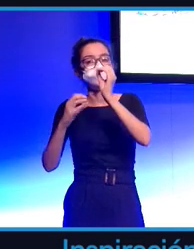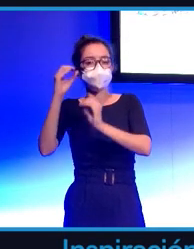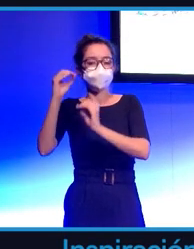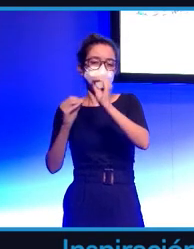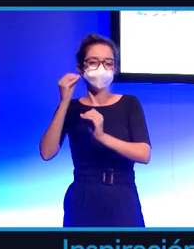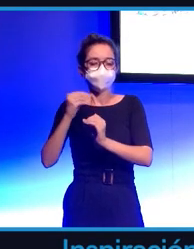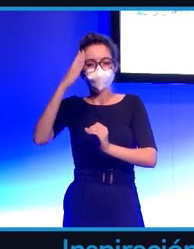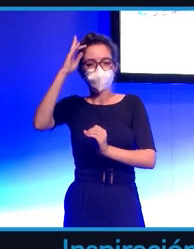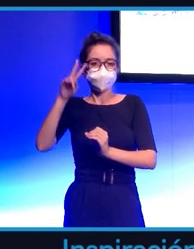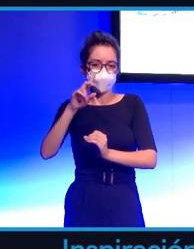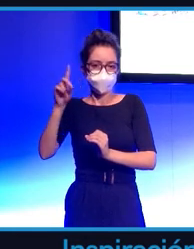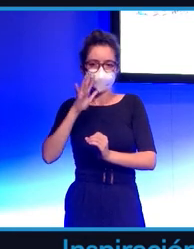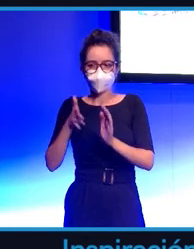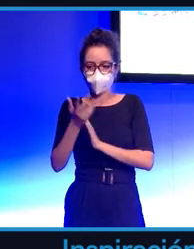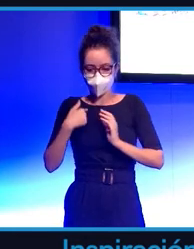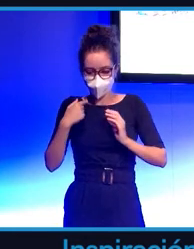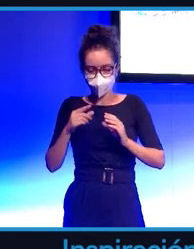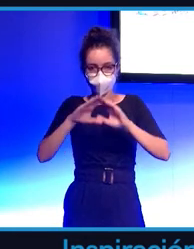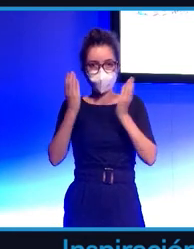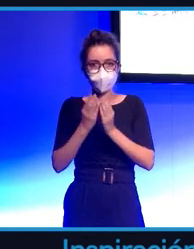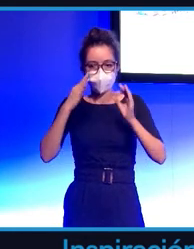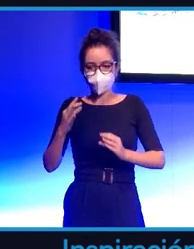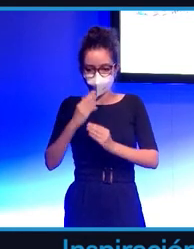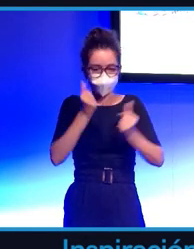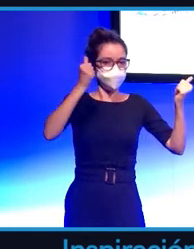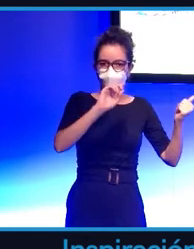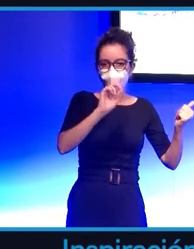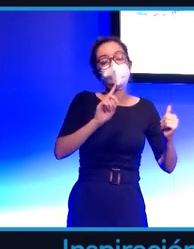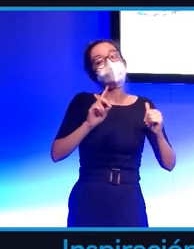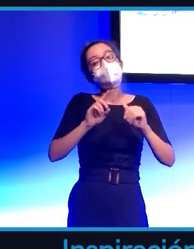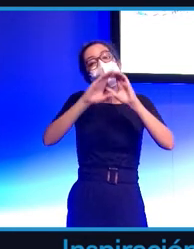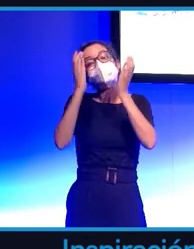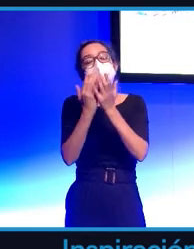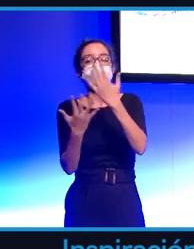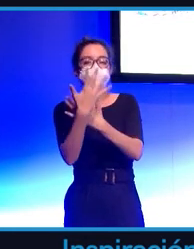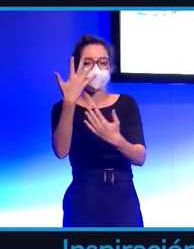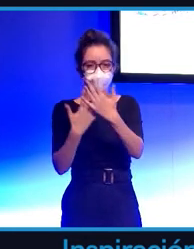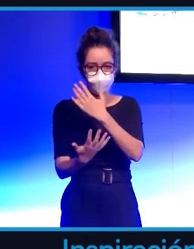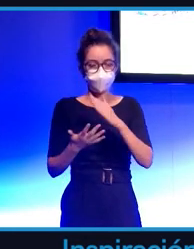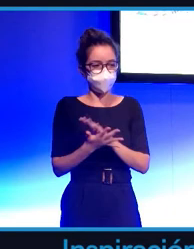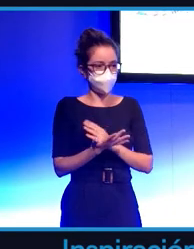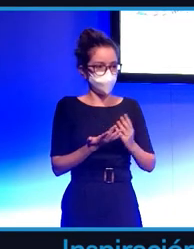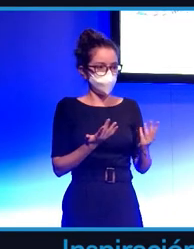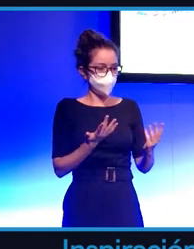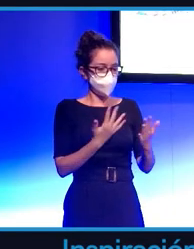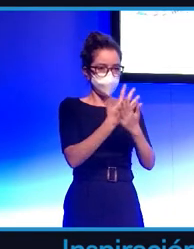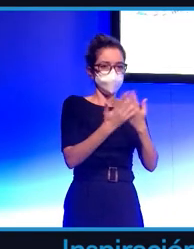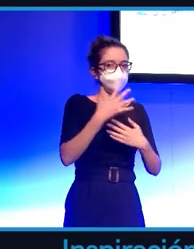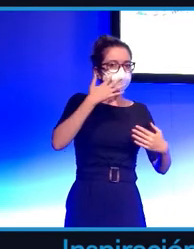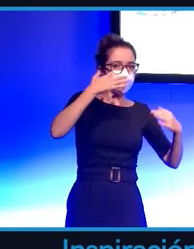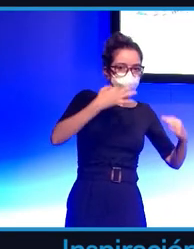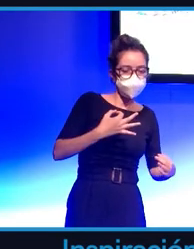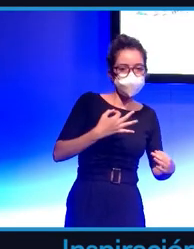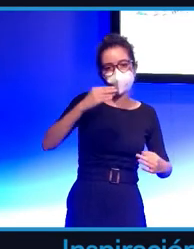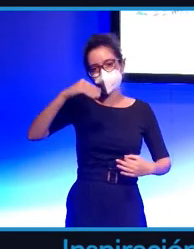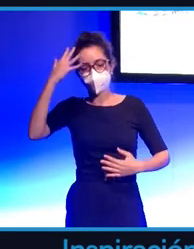gafa y desaparezco del mundo real sino que tenemos el mixto que es otro mundo que convive con nosotros mezclando el mundo real y el